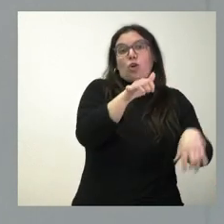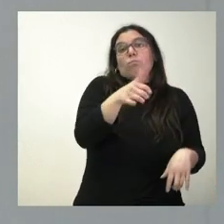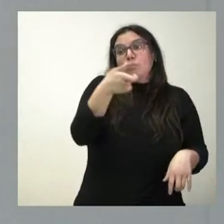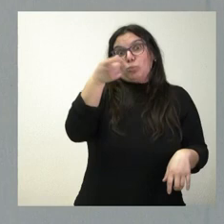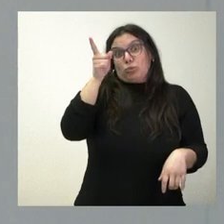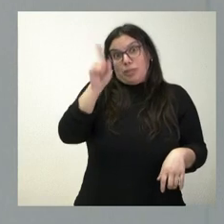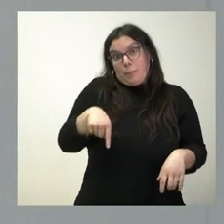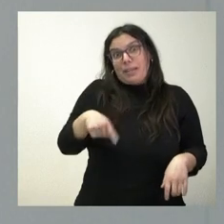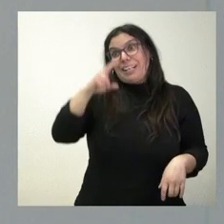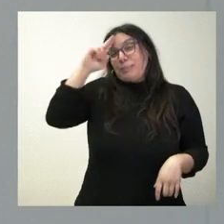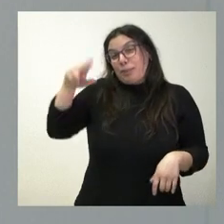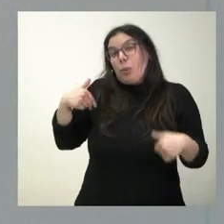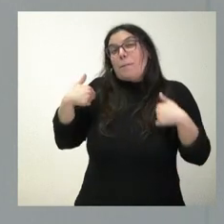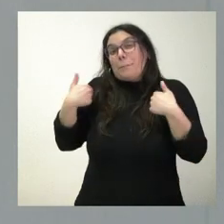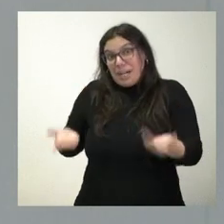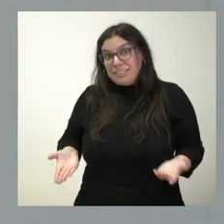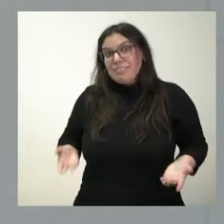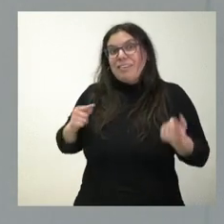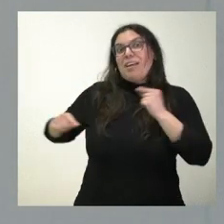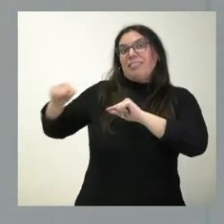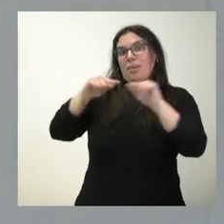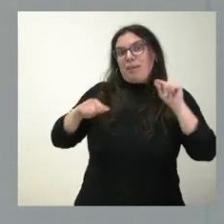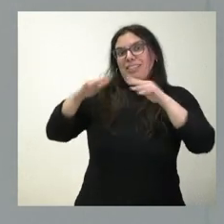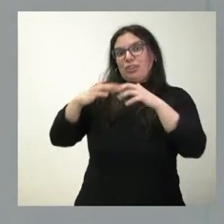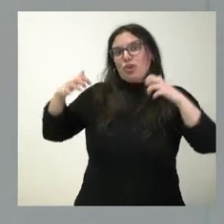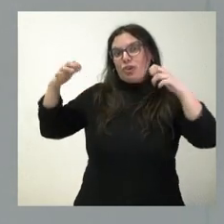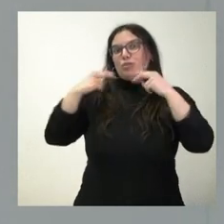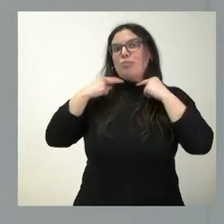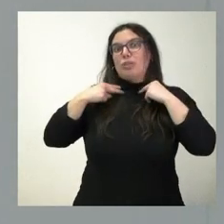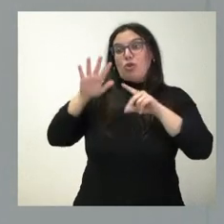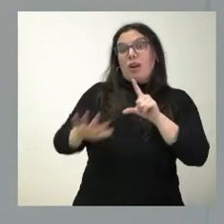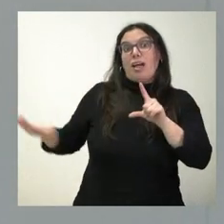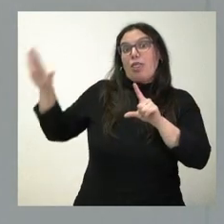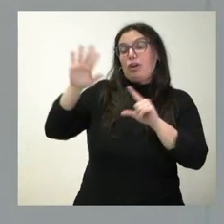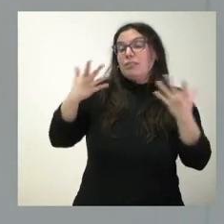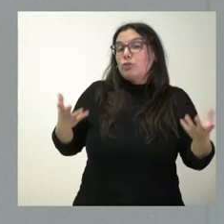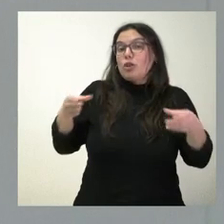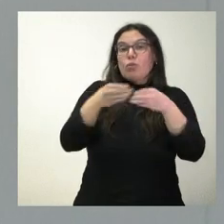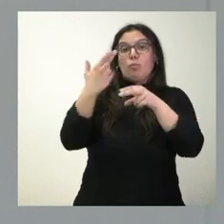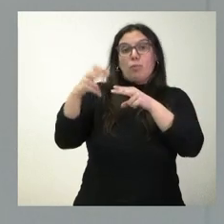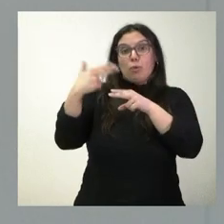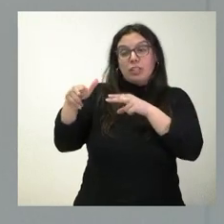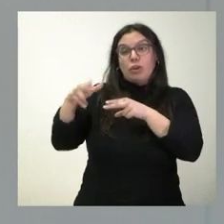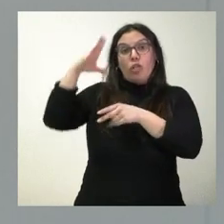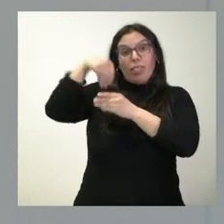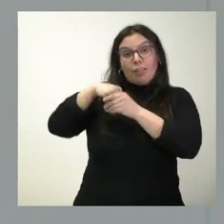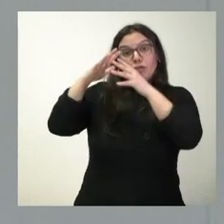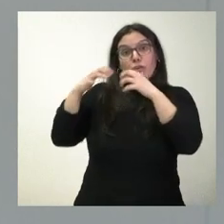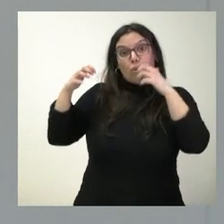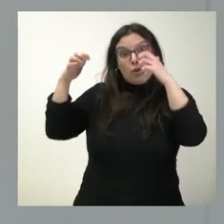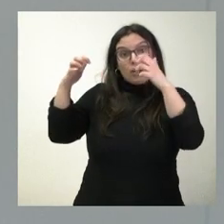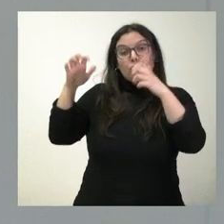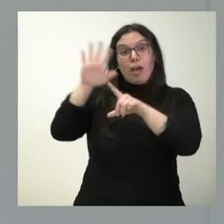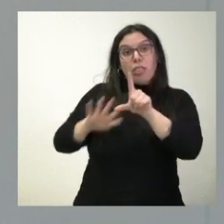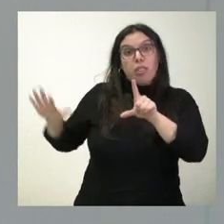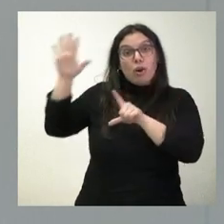todavía tengo ser más respetuoso con los debates en el Parlamento Nacional y, por tanto, los partidos políticos que tienen representación parlamentaria a nivel